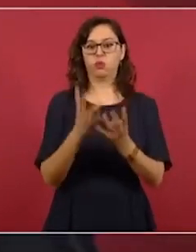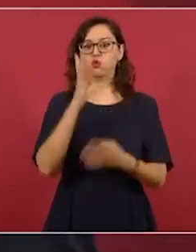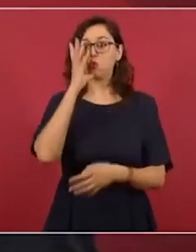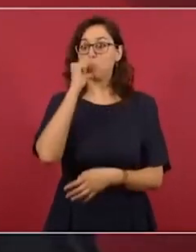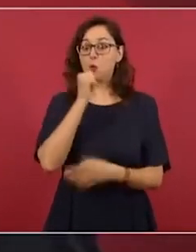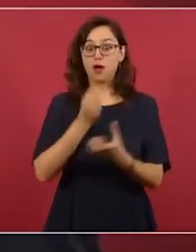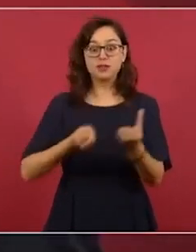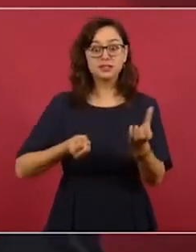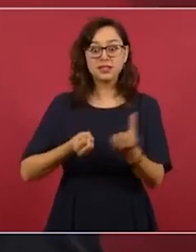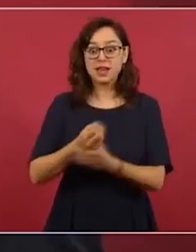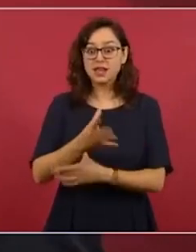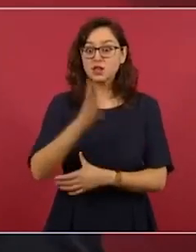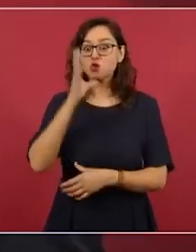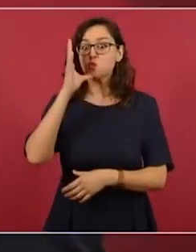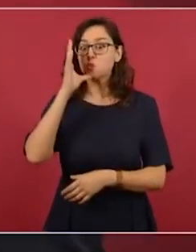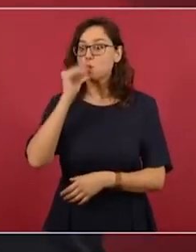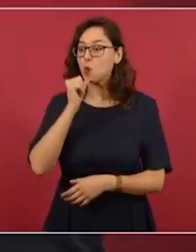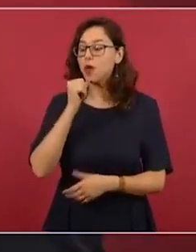inmolado